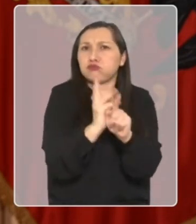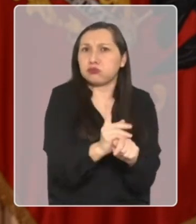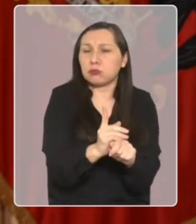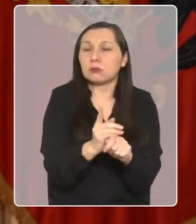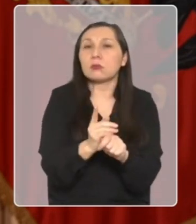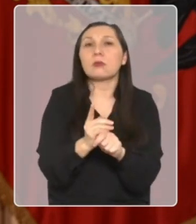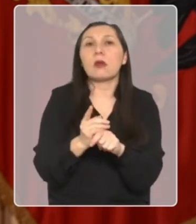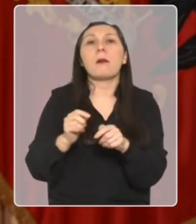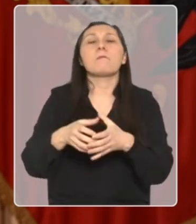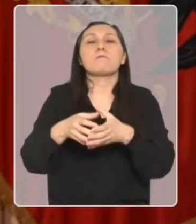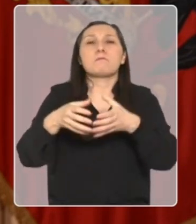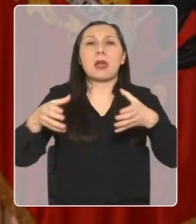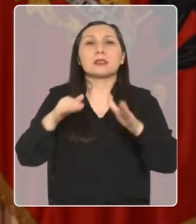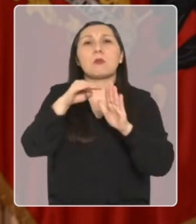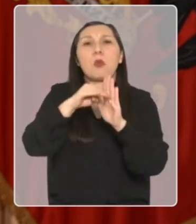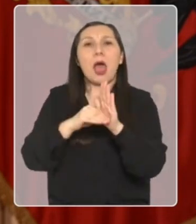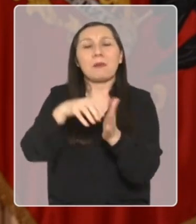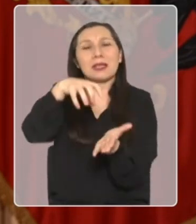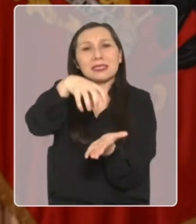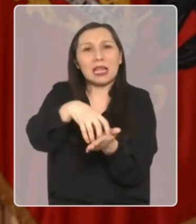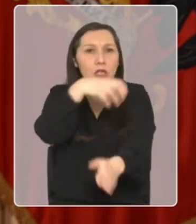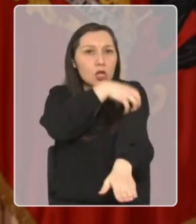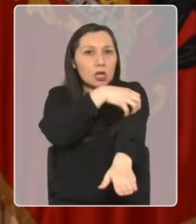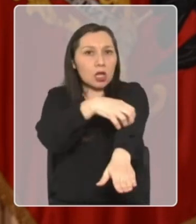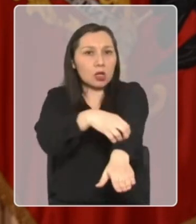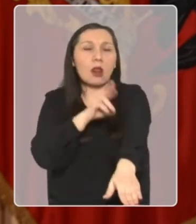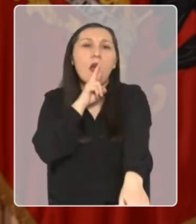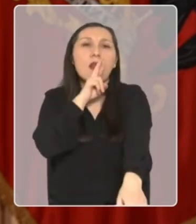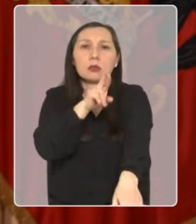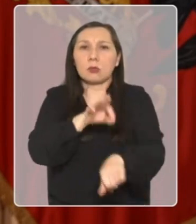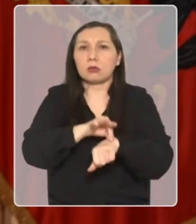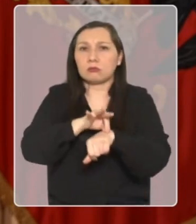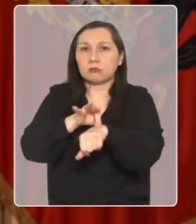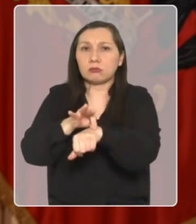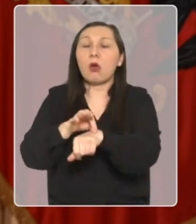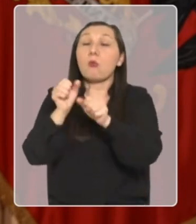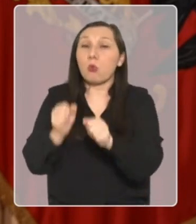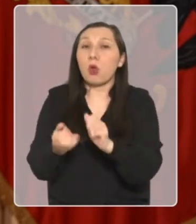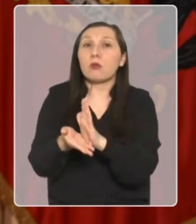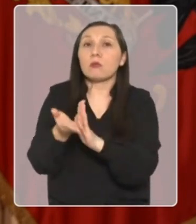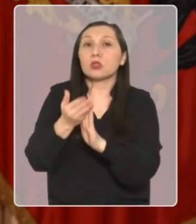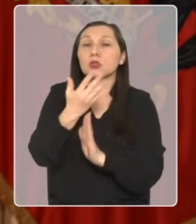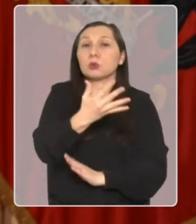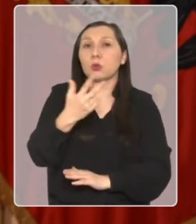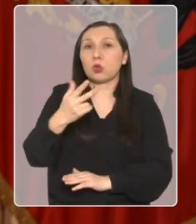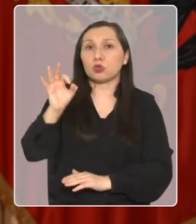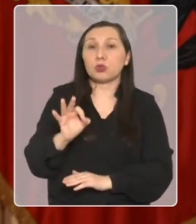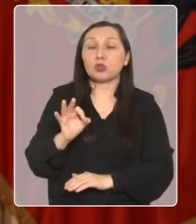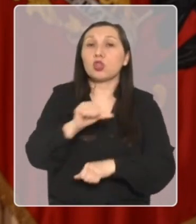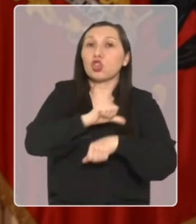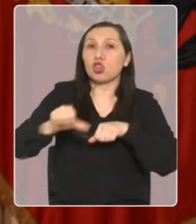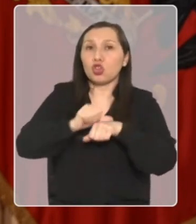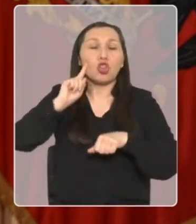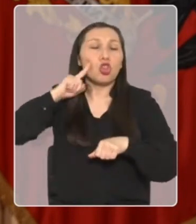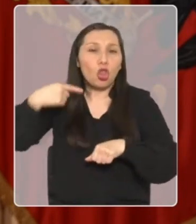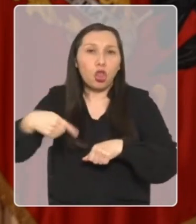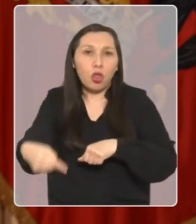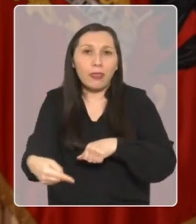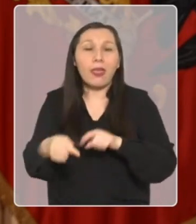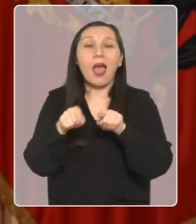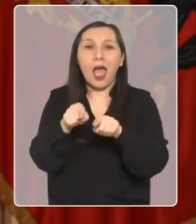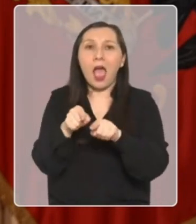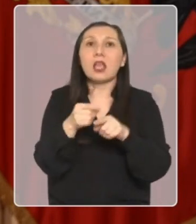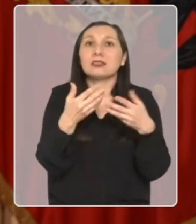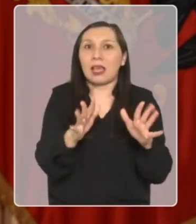de espera. Por ejemplo, expandiendo el programa de centros regionales de resolución que ha permitido aumentar en 58% las cirugías